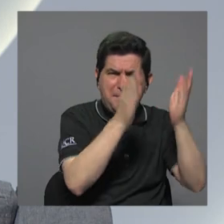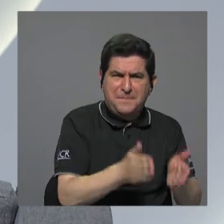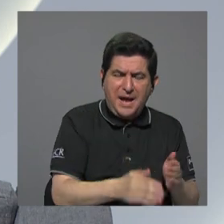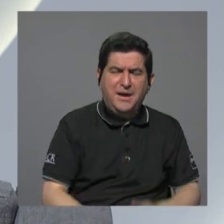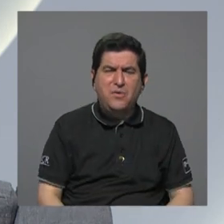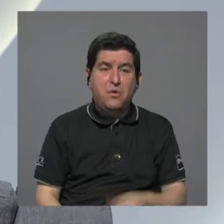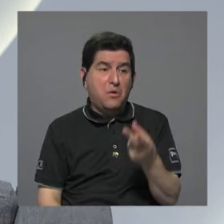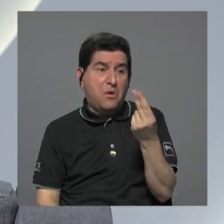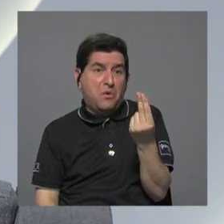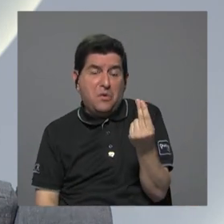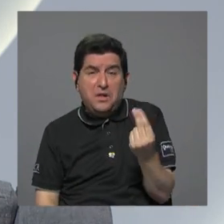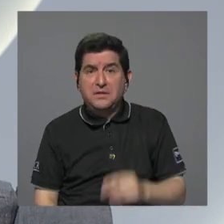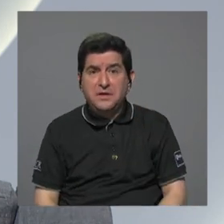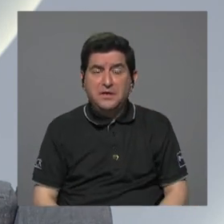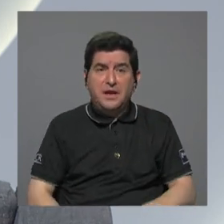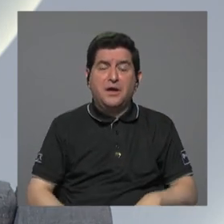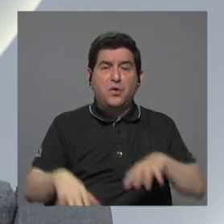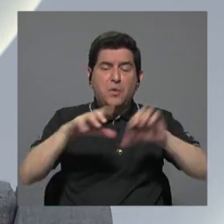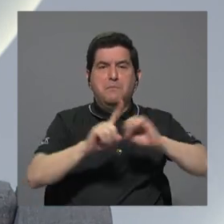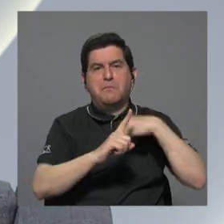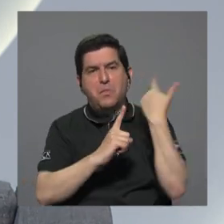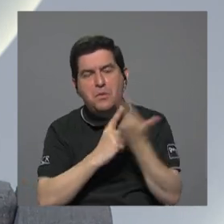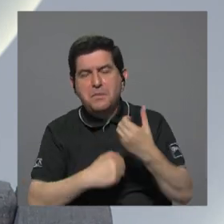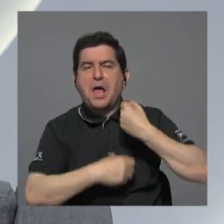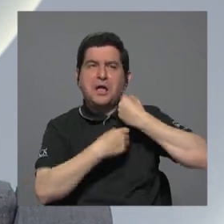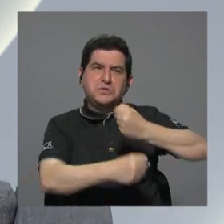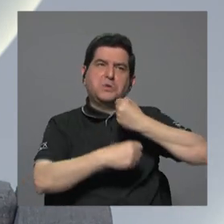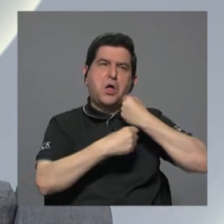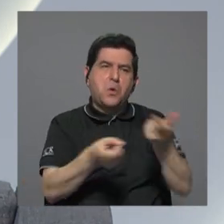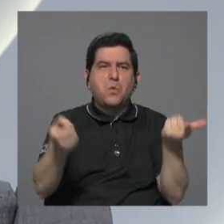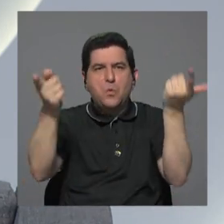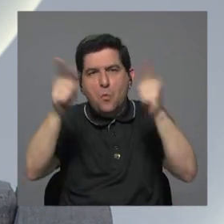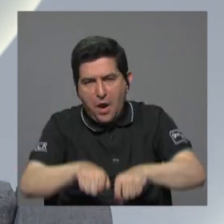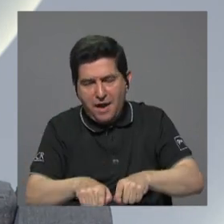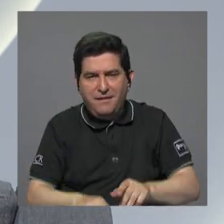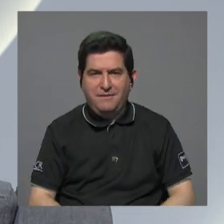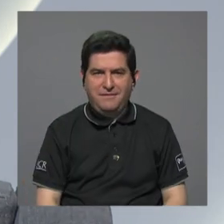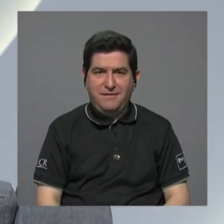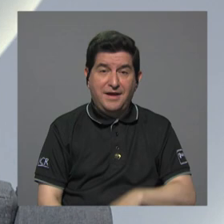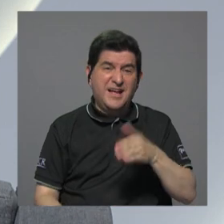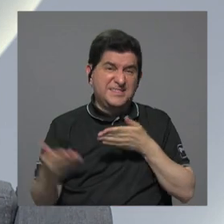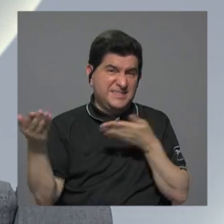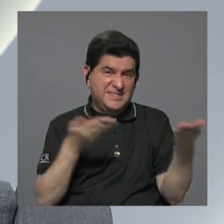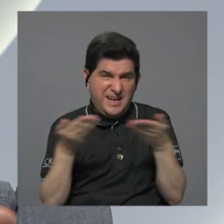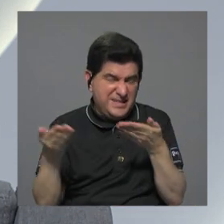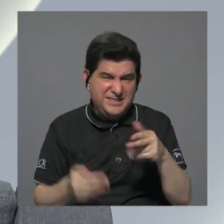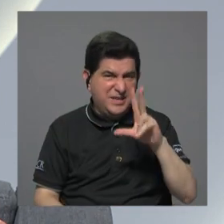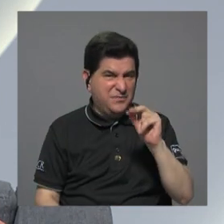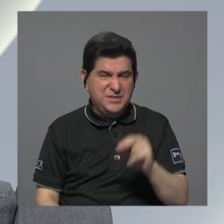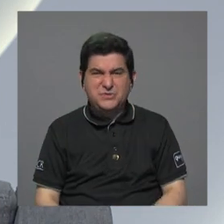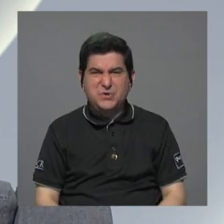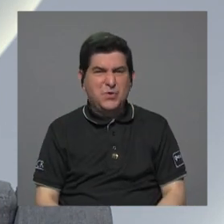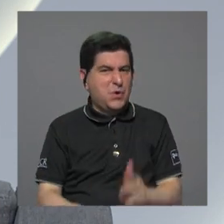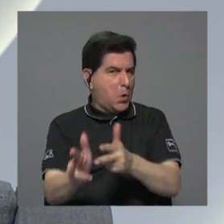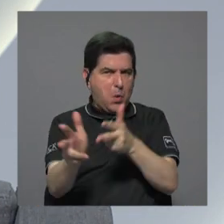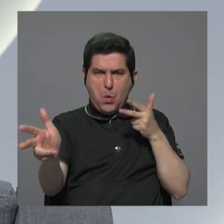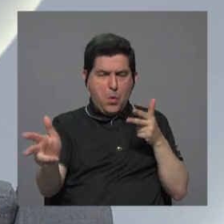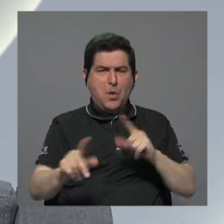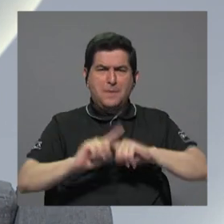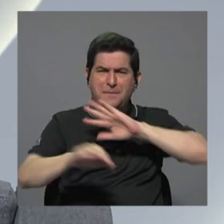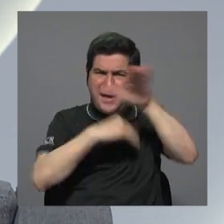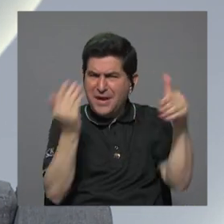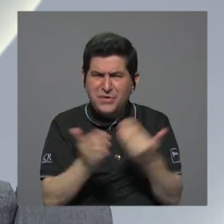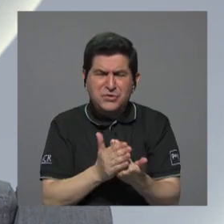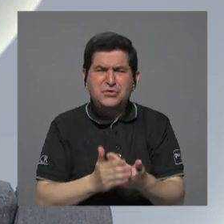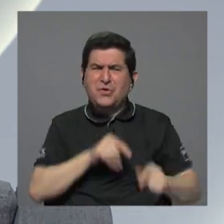recursos bueno y los movimientos sociales las huelgas que se daban y el servicio no generaba estas presas entonces todo